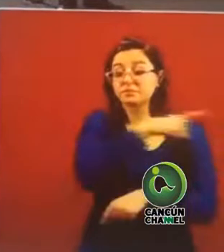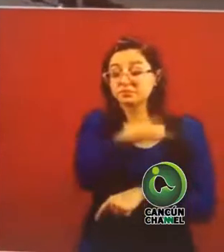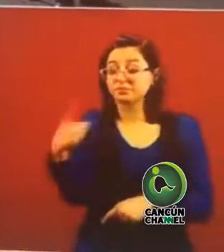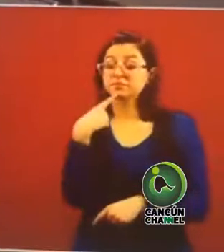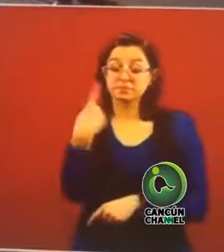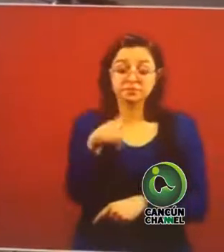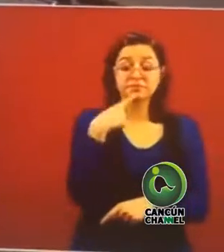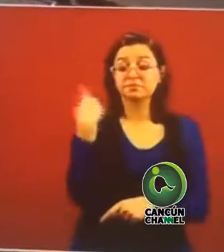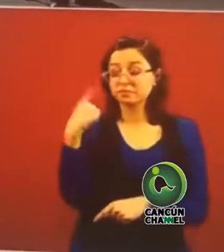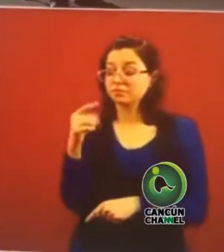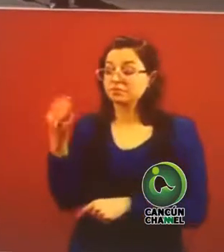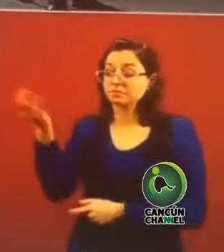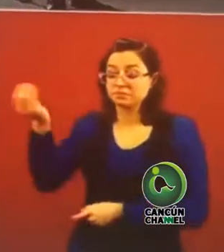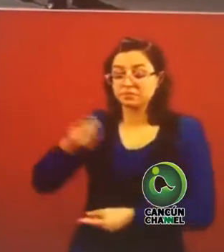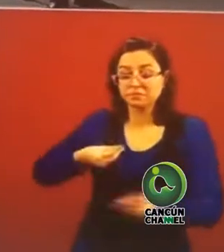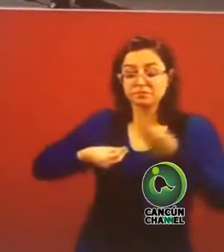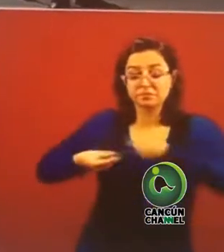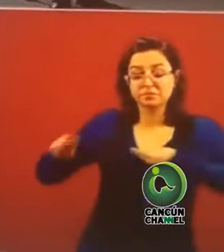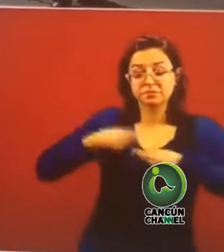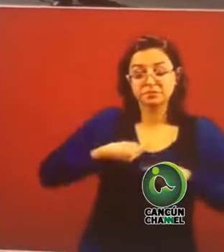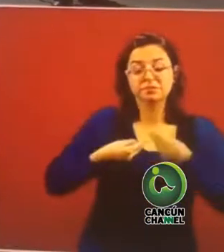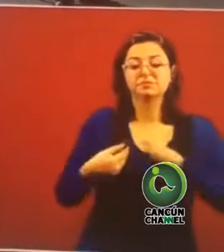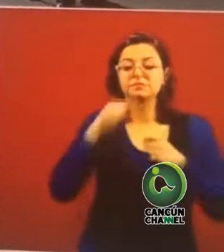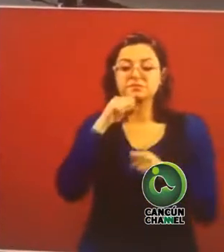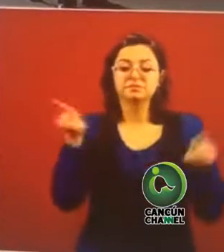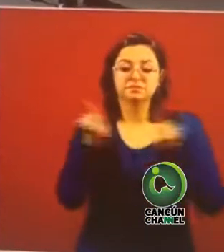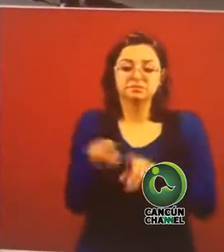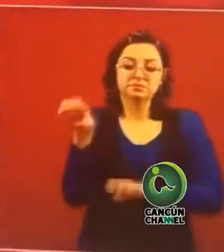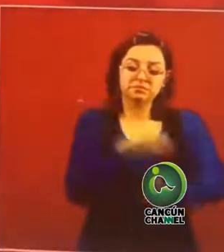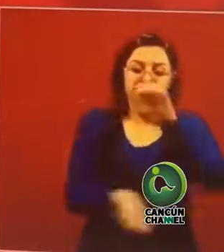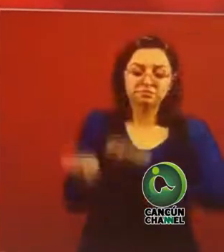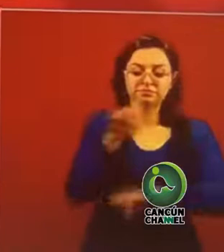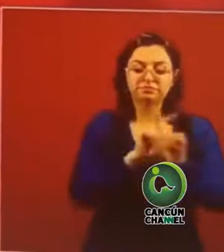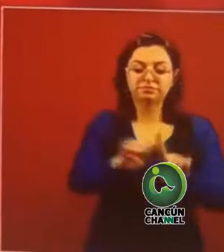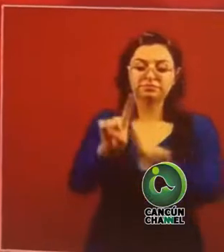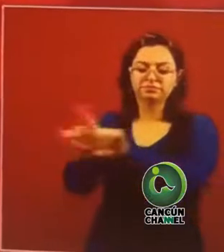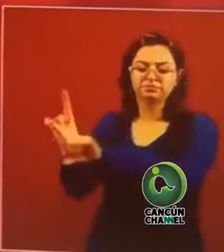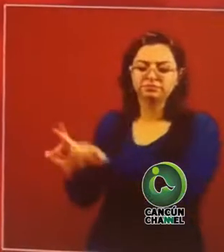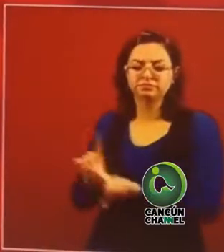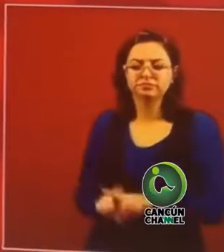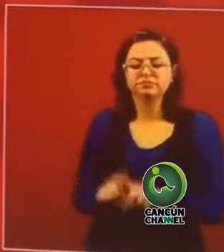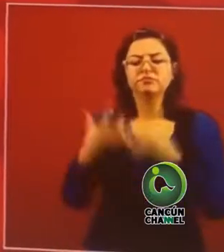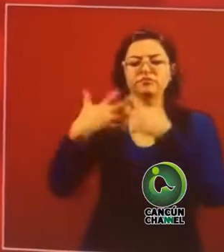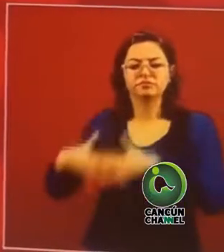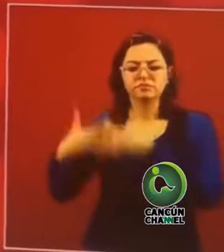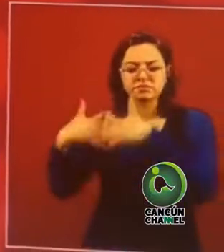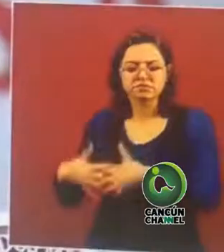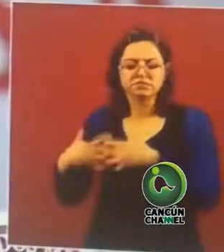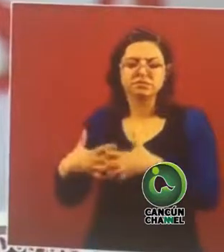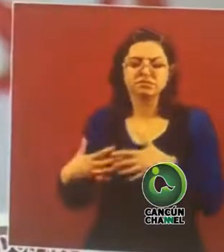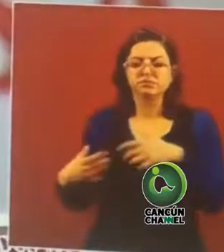recibiendo información, incluso las propias empresas muchas veces cuando se trata de alguna industria donde son